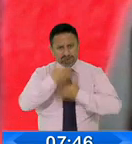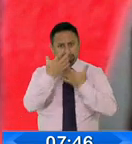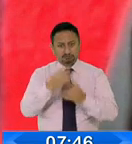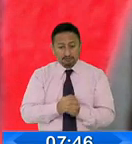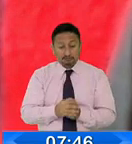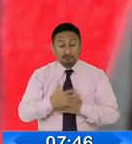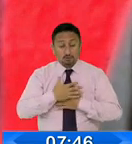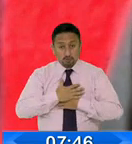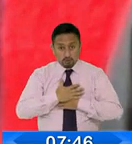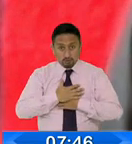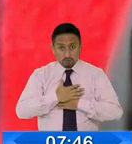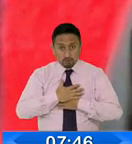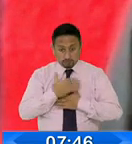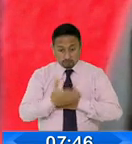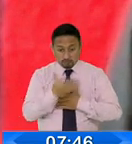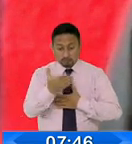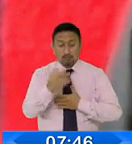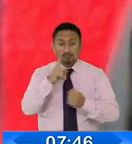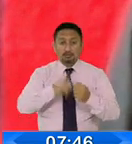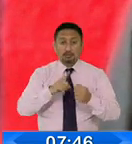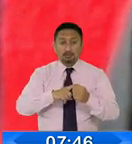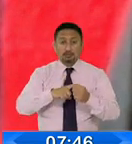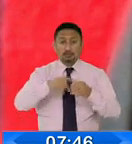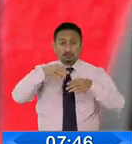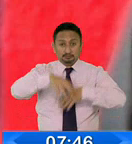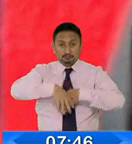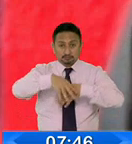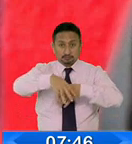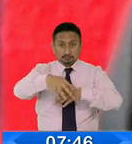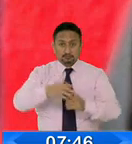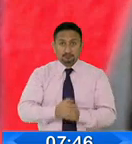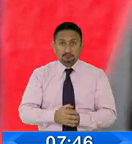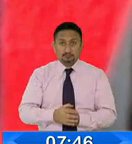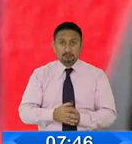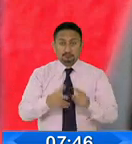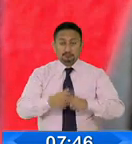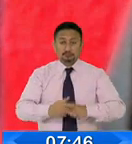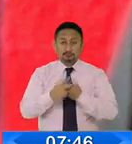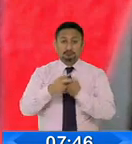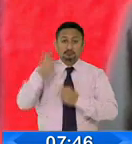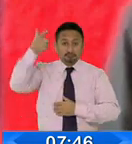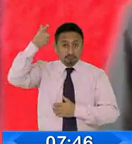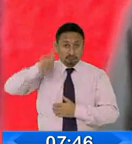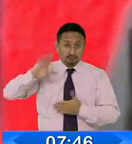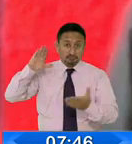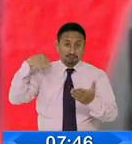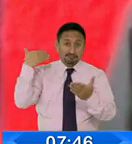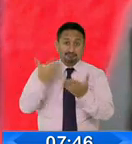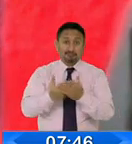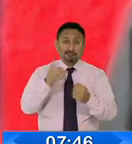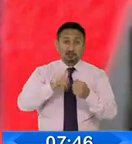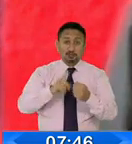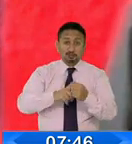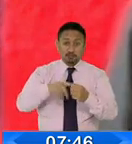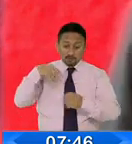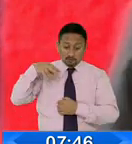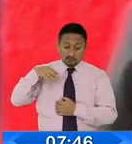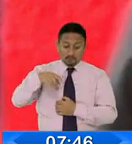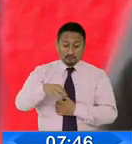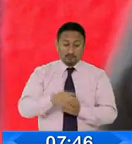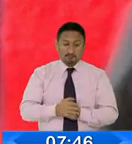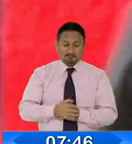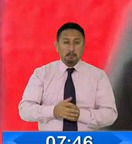mismo cuando estuve en Quito caminando, cuando hicimos desde Loja hasta Quito la caminata, decían, pero ya